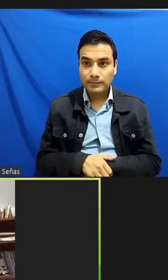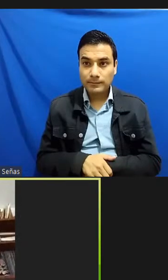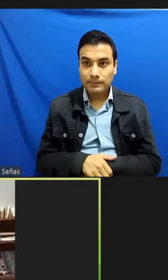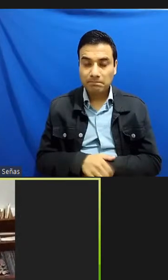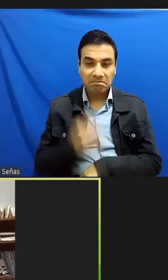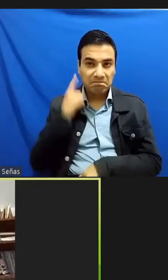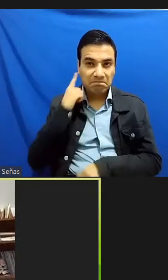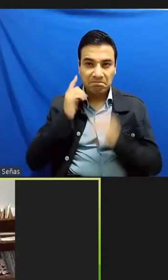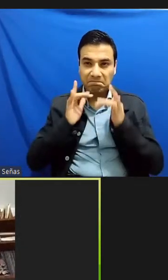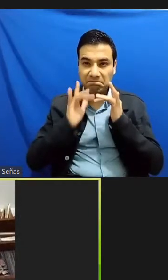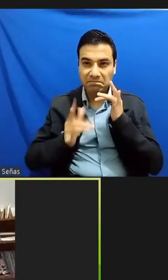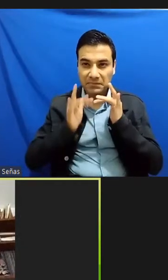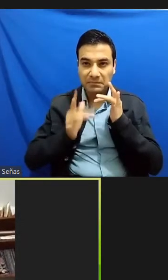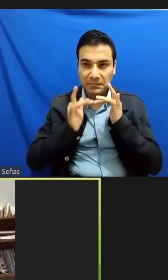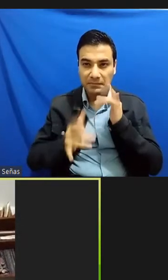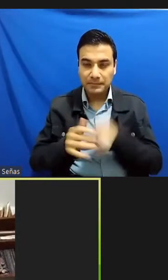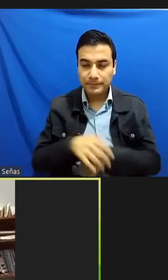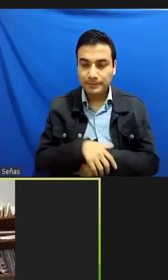siempre